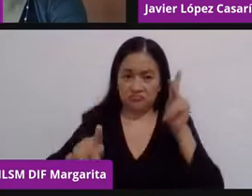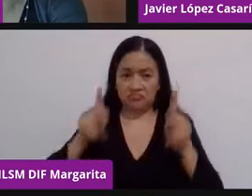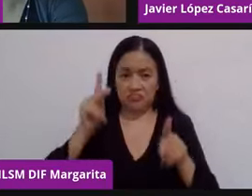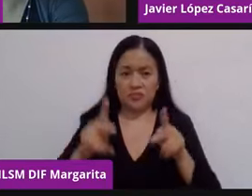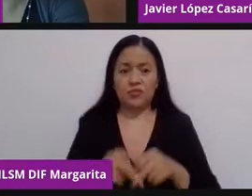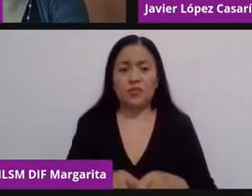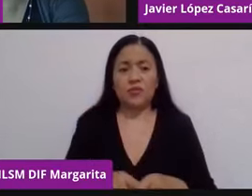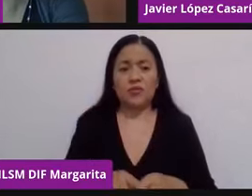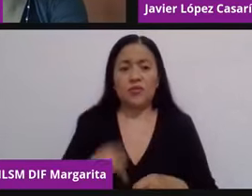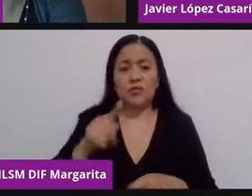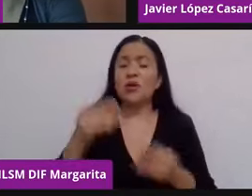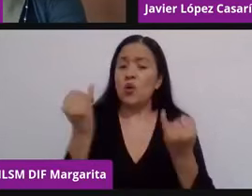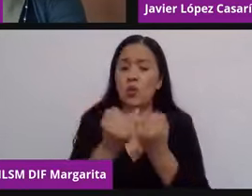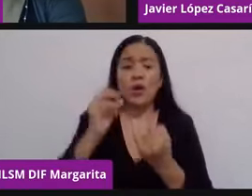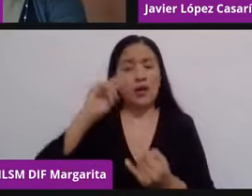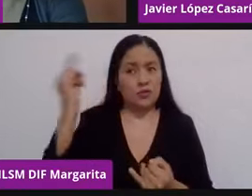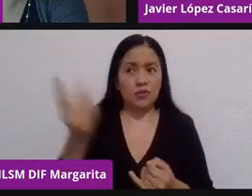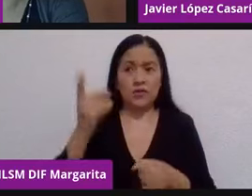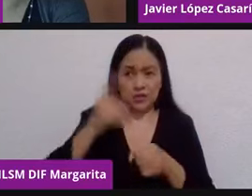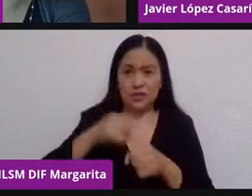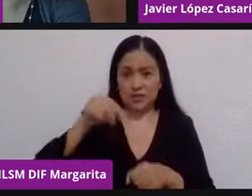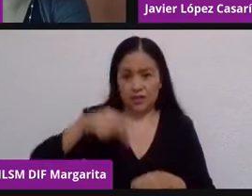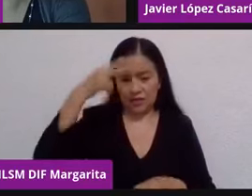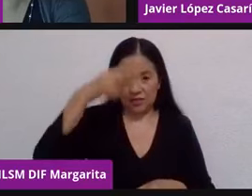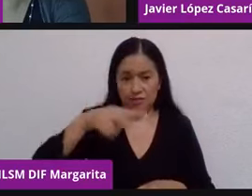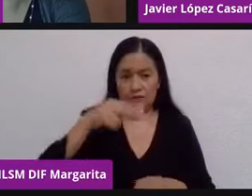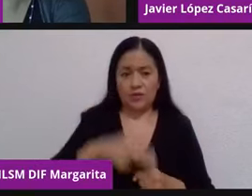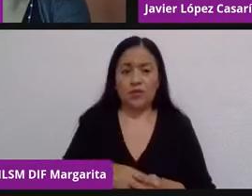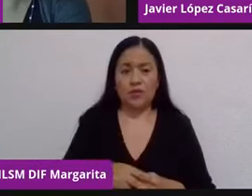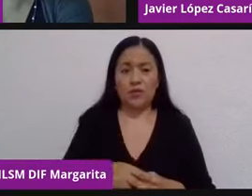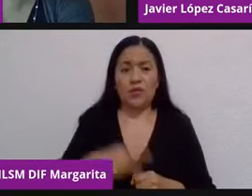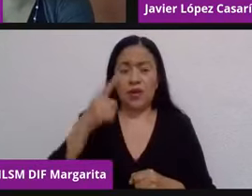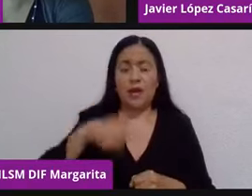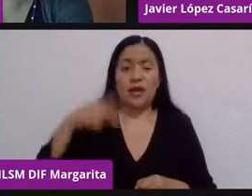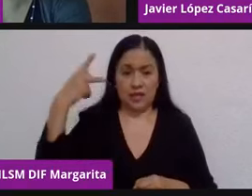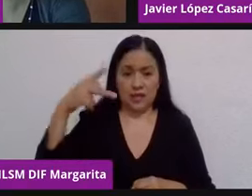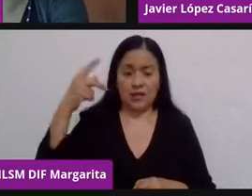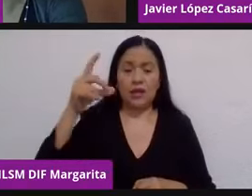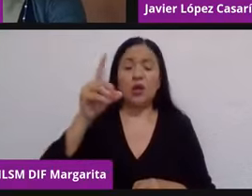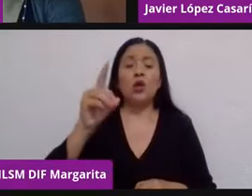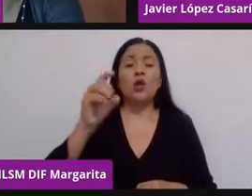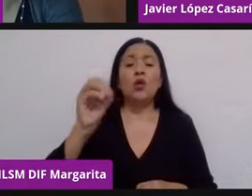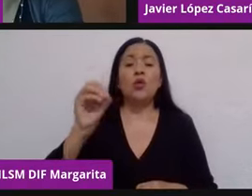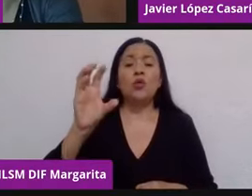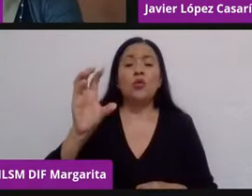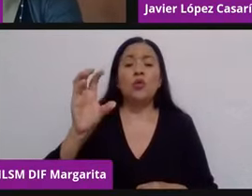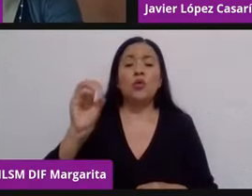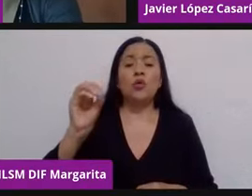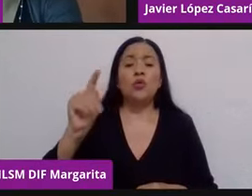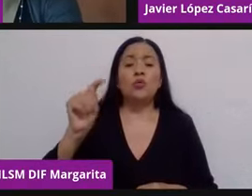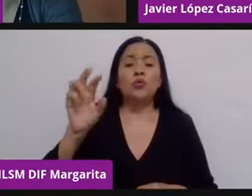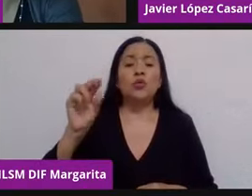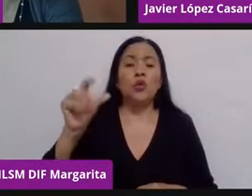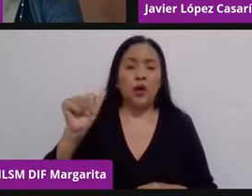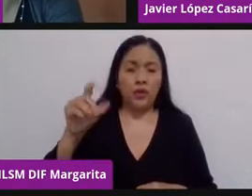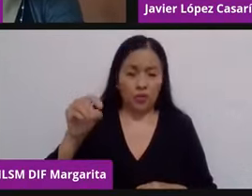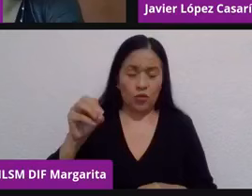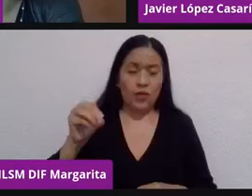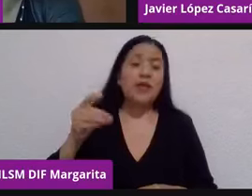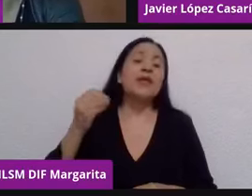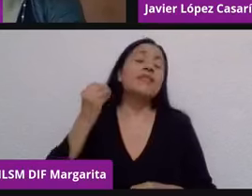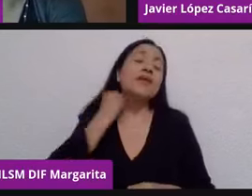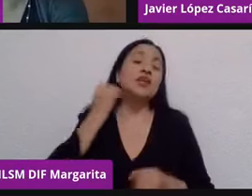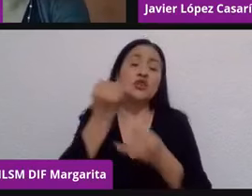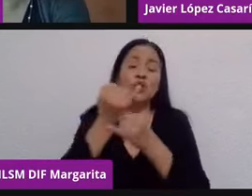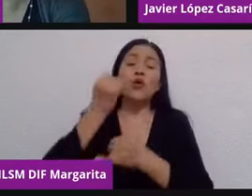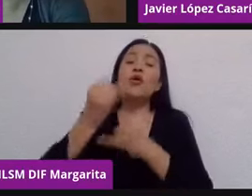participación en universidades mexicanas. Reconocido con el doctorado honoris causa por la Academia Mexicana del Derecho Internacional, de la